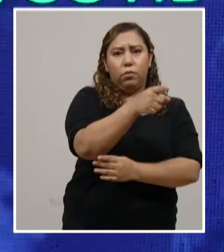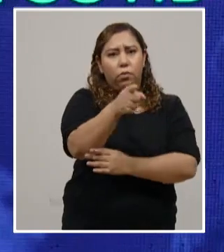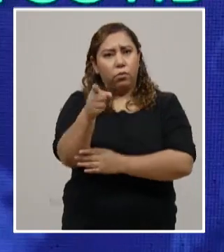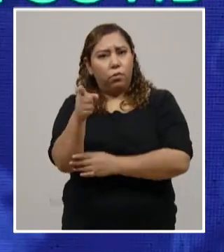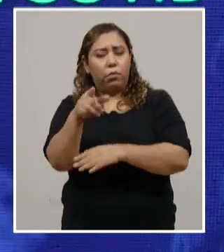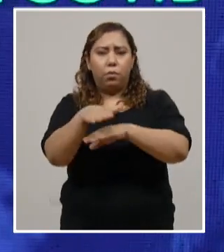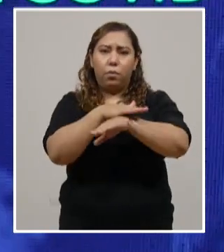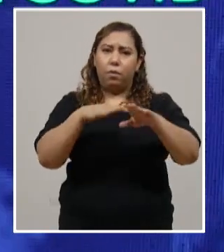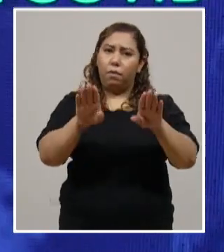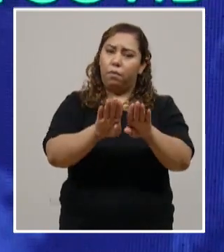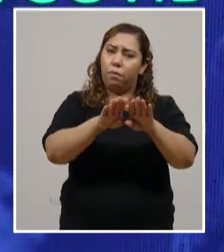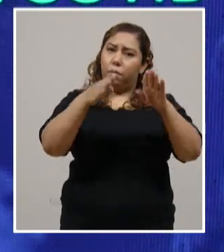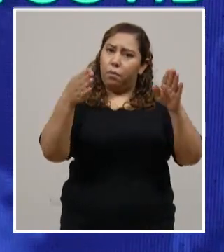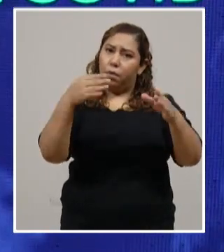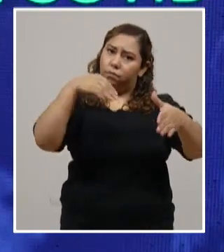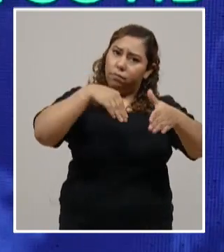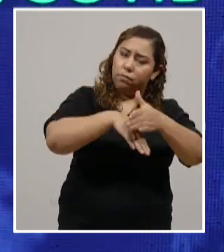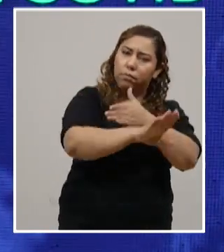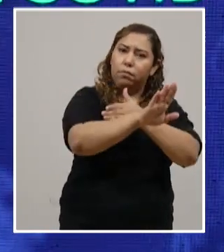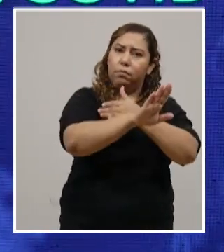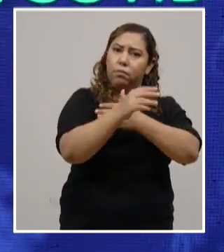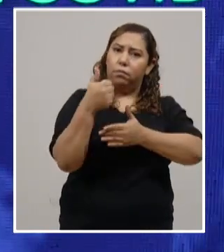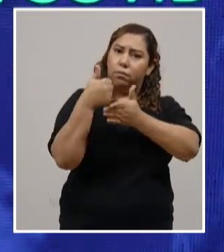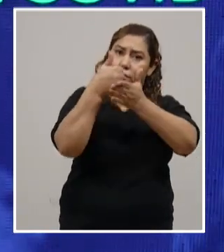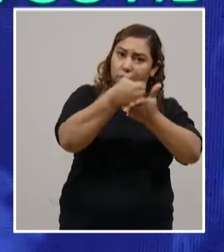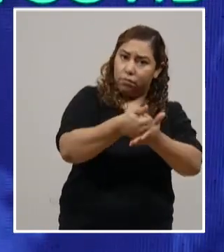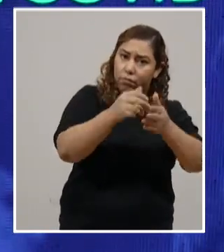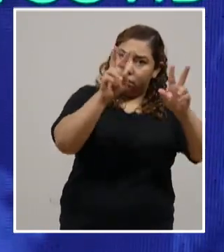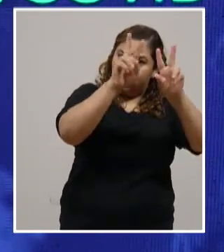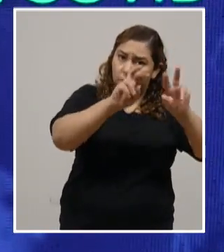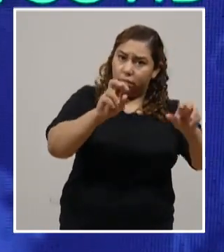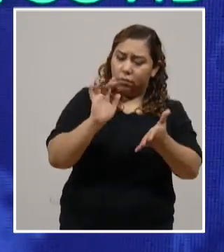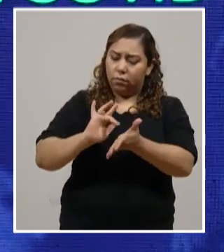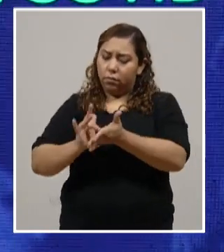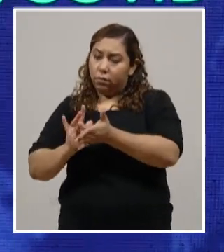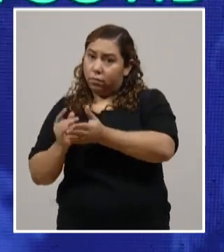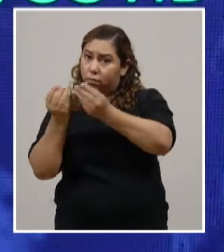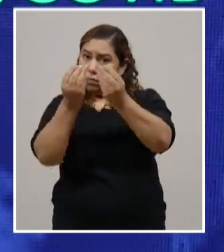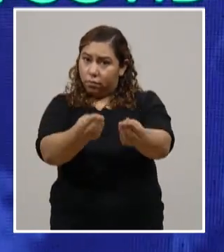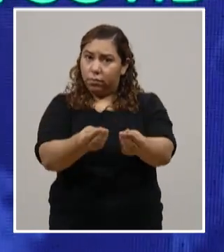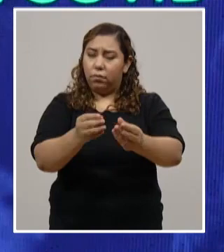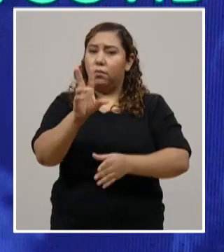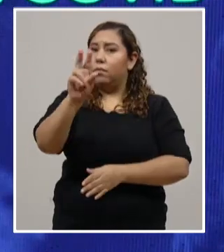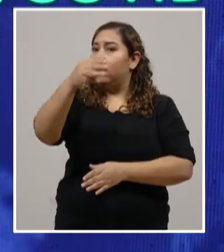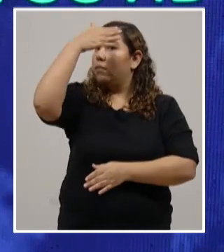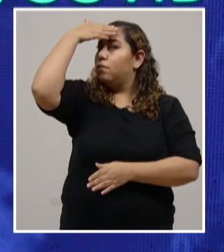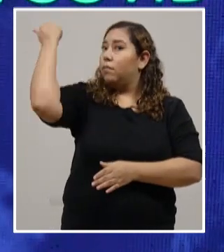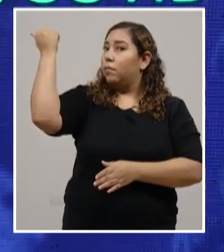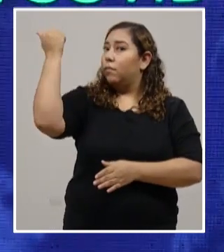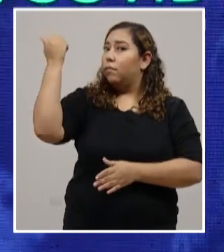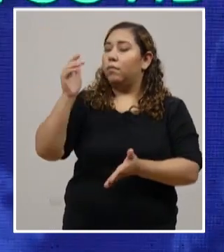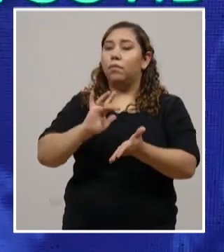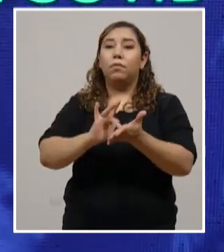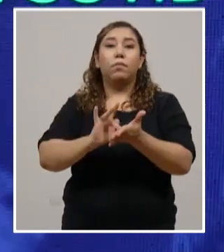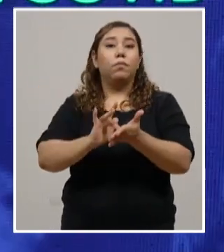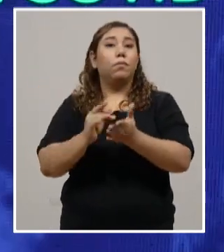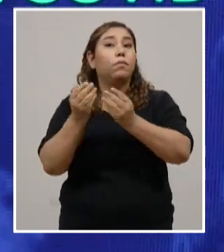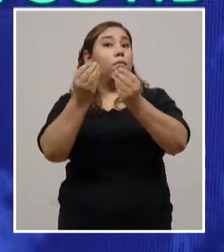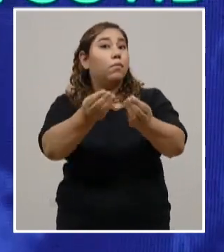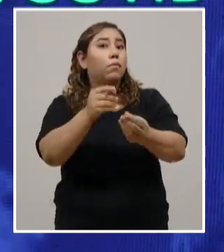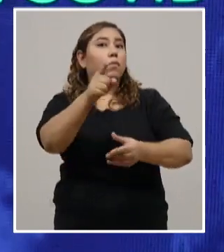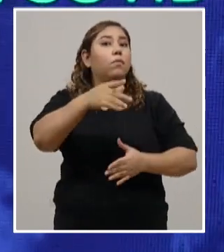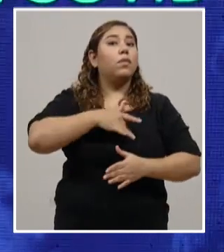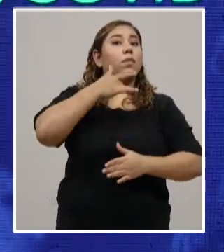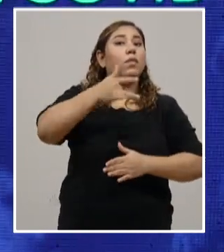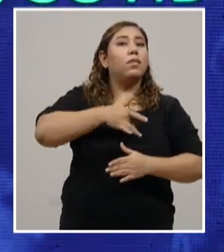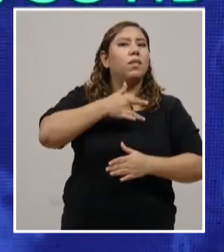abra sus puertas para que le puedan atender y le den su tratamiento. Y no olvide, el tratamiento solo si tiene los síntomas. Si no